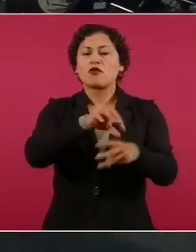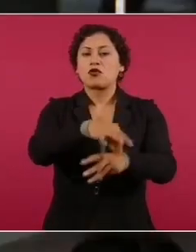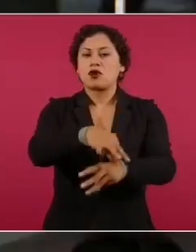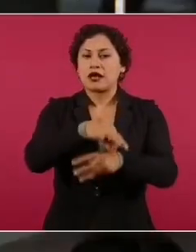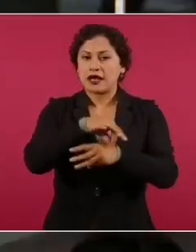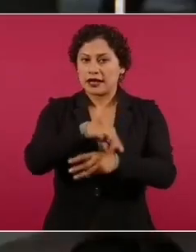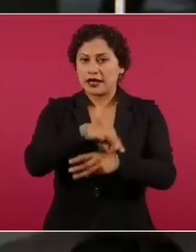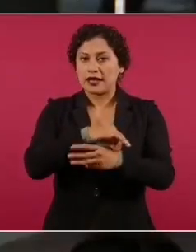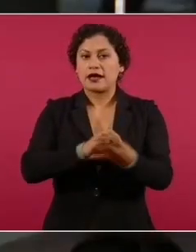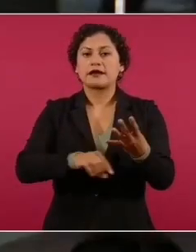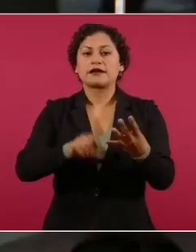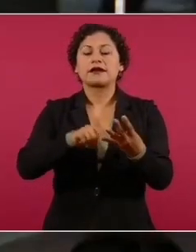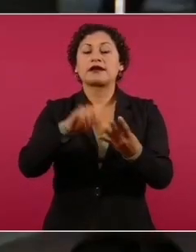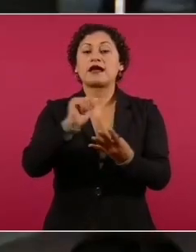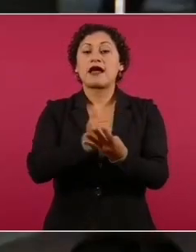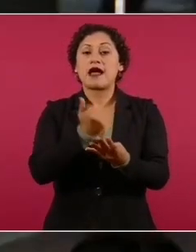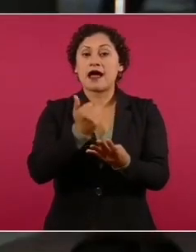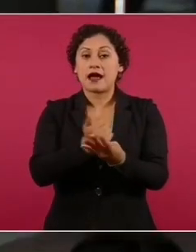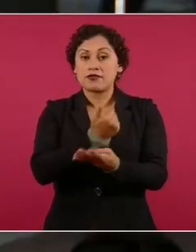puedes traer arroz,